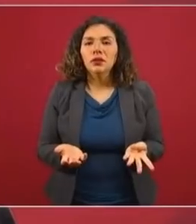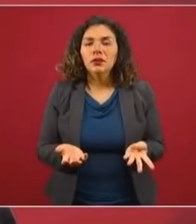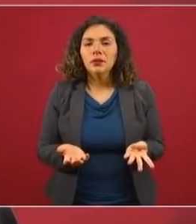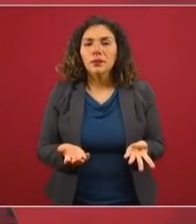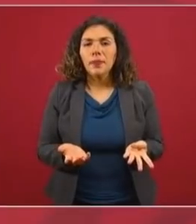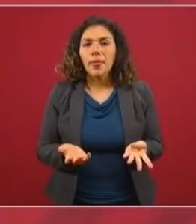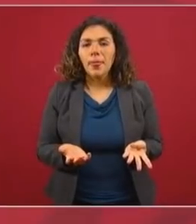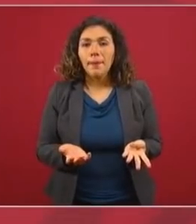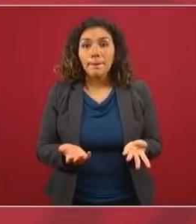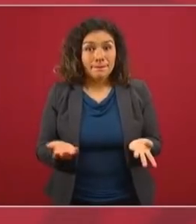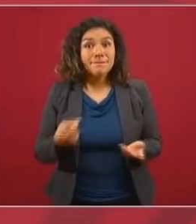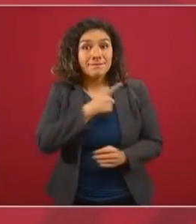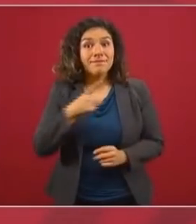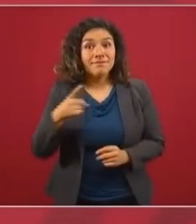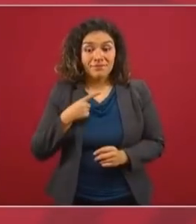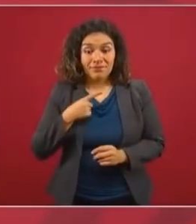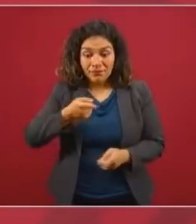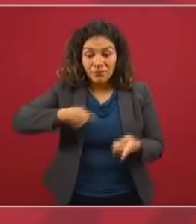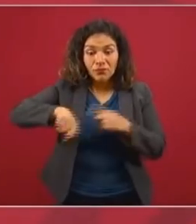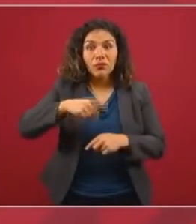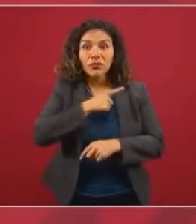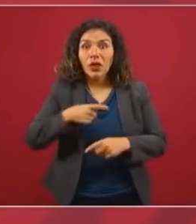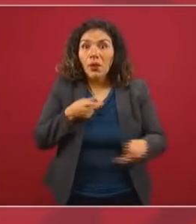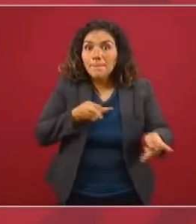Y nos tenemos que preparar. Bueno,